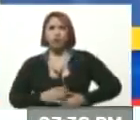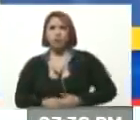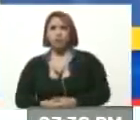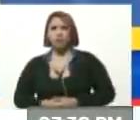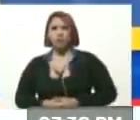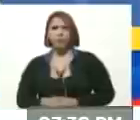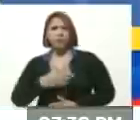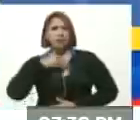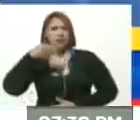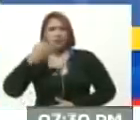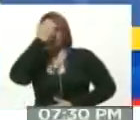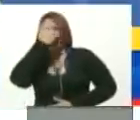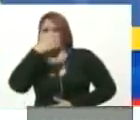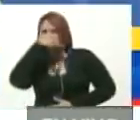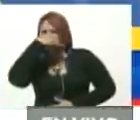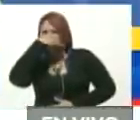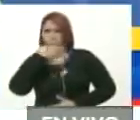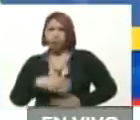con espíritu criminal.